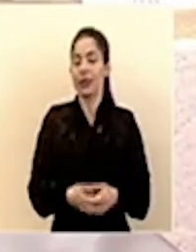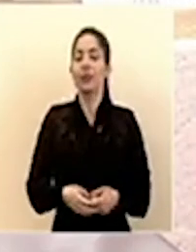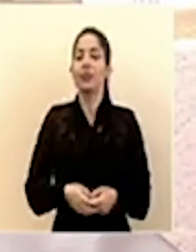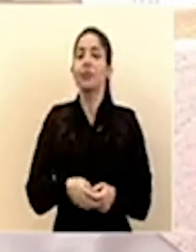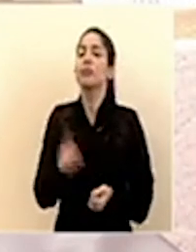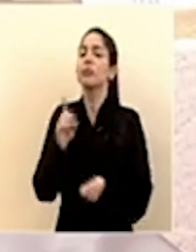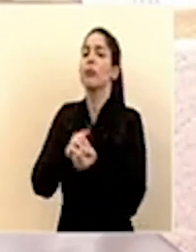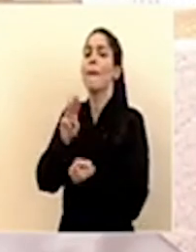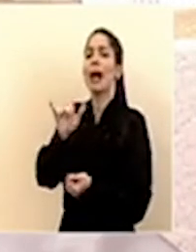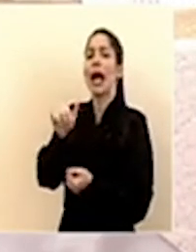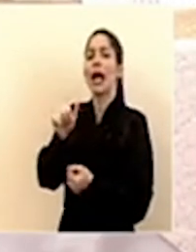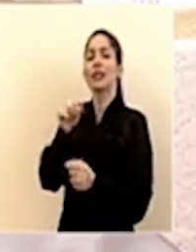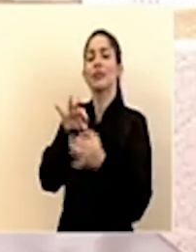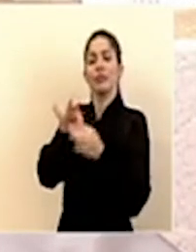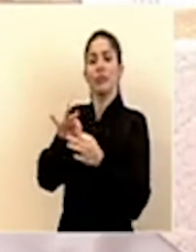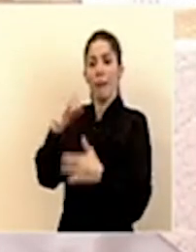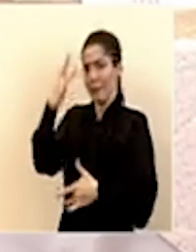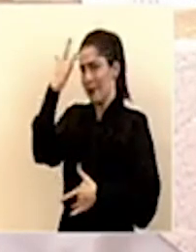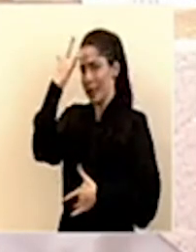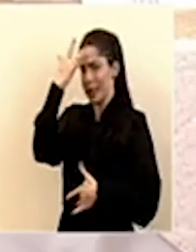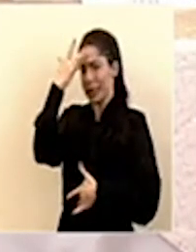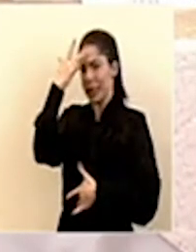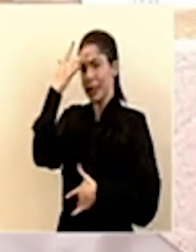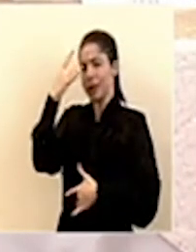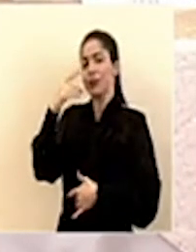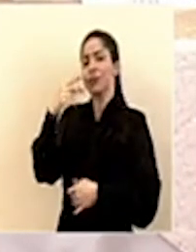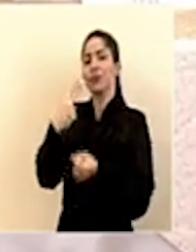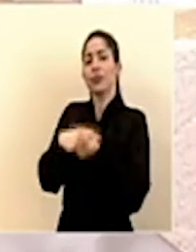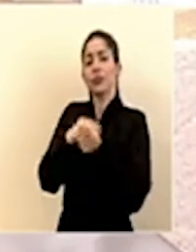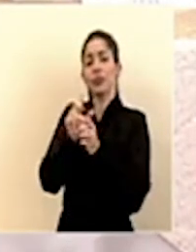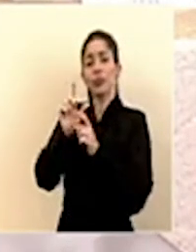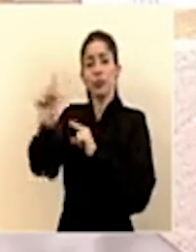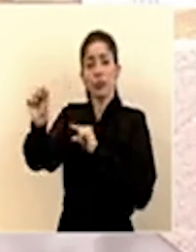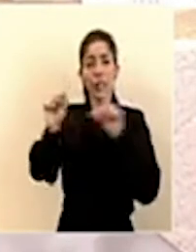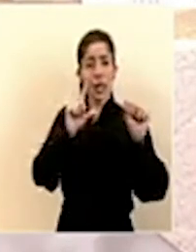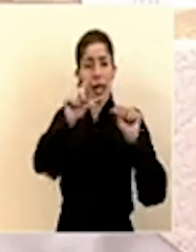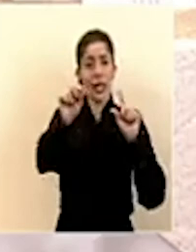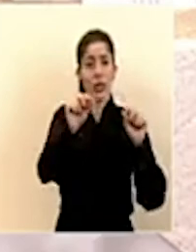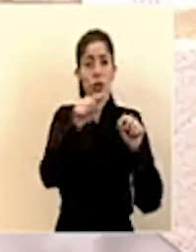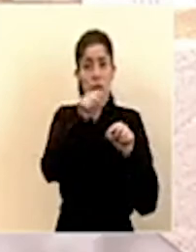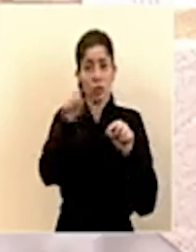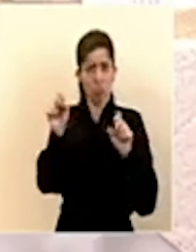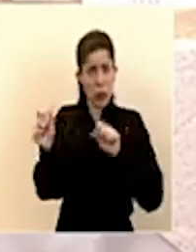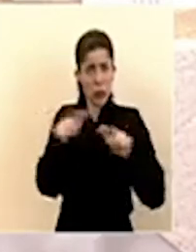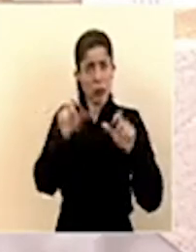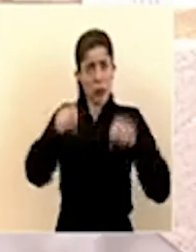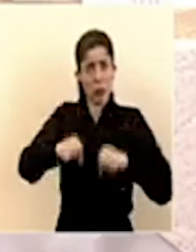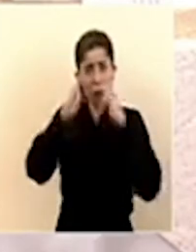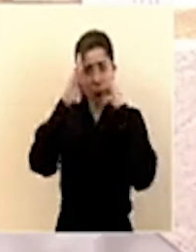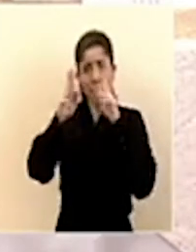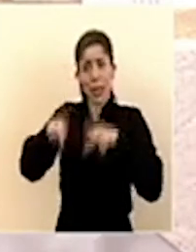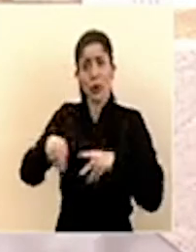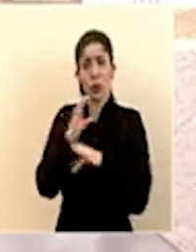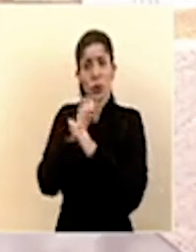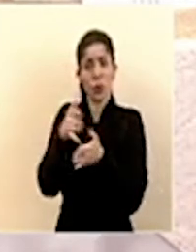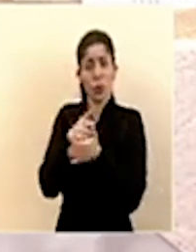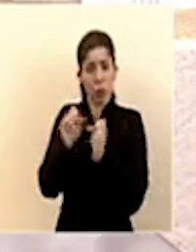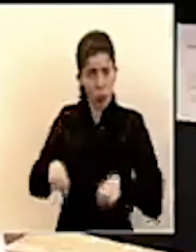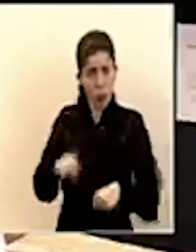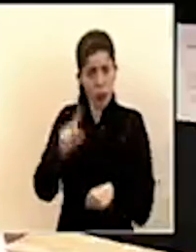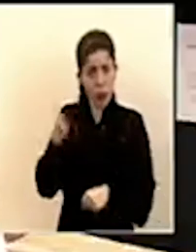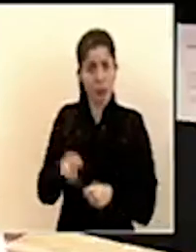sobre la atención de los pacientes en los hospitales rurales para atender pacientes en cuidados intensivos